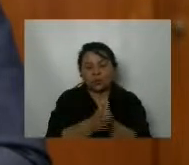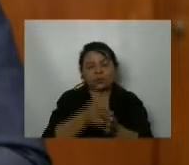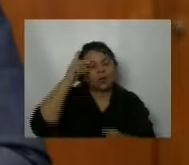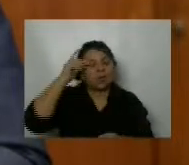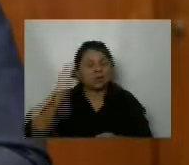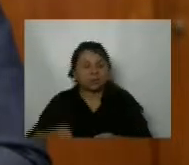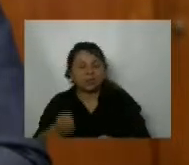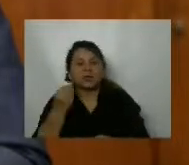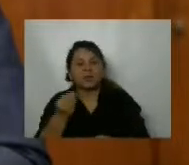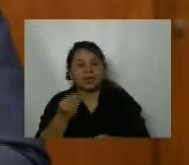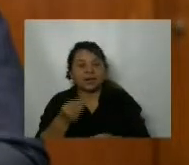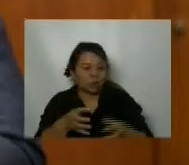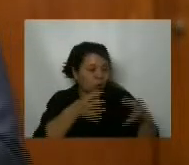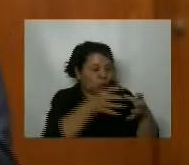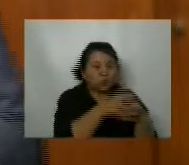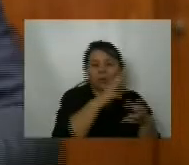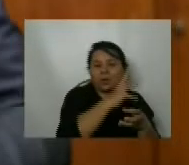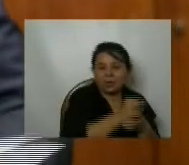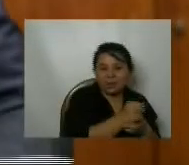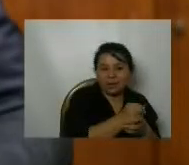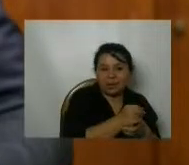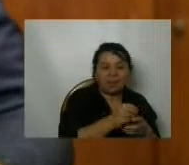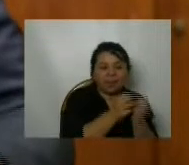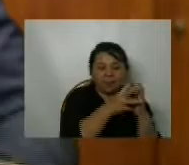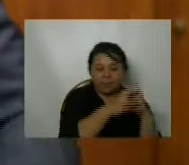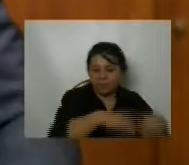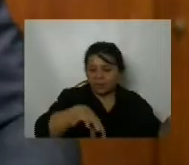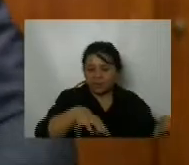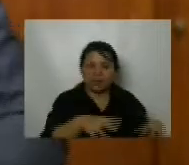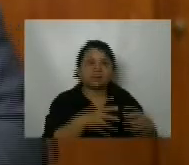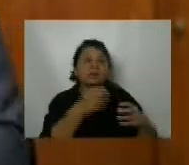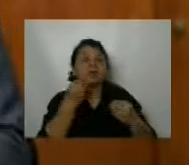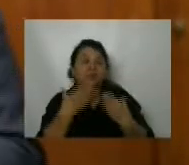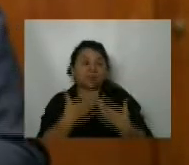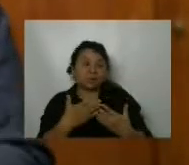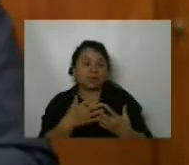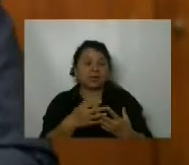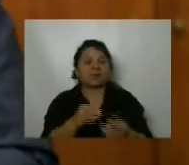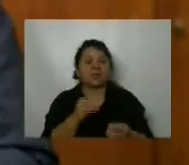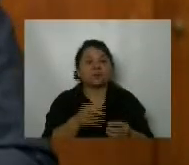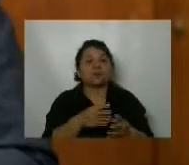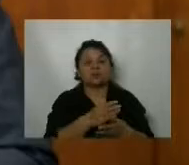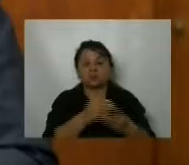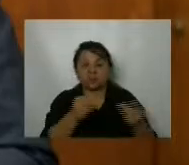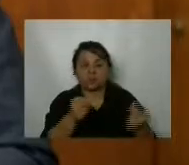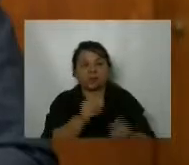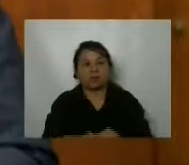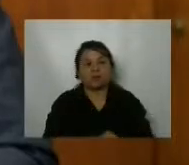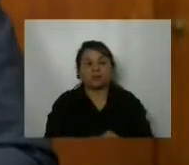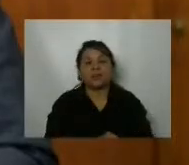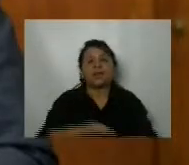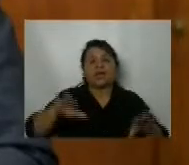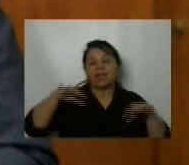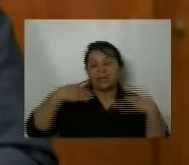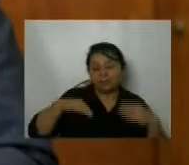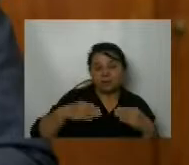San Juan está en una situación distinta a la Argentina porque tiene equilibrio fiscal. Nosotros en la Argentina no tenemos equilibrio